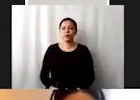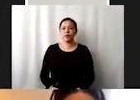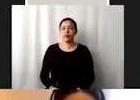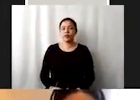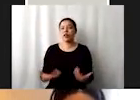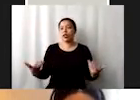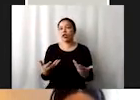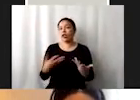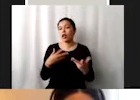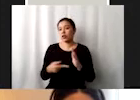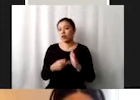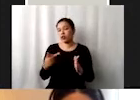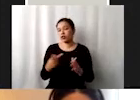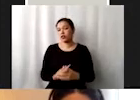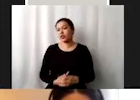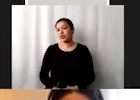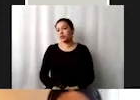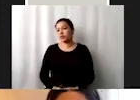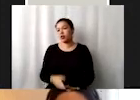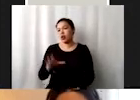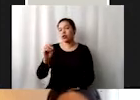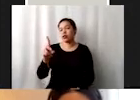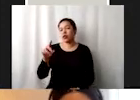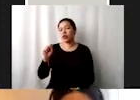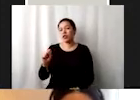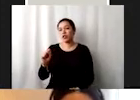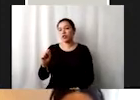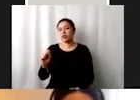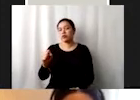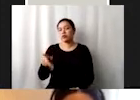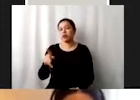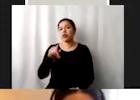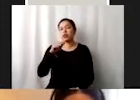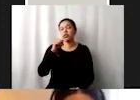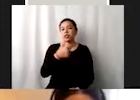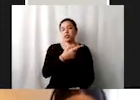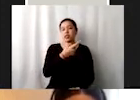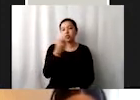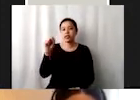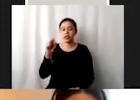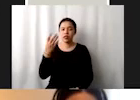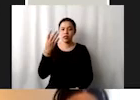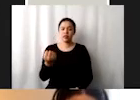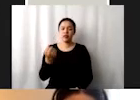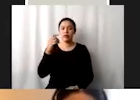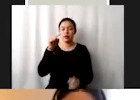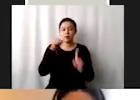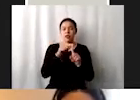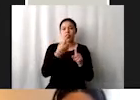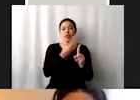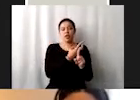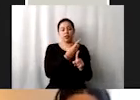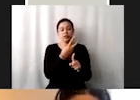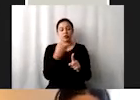siendo los ODS, pero con 169 metas y 232 indicadores. Vamos a ver